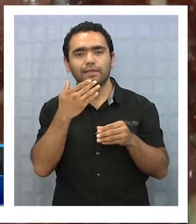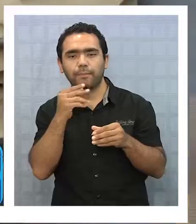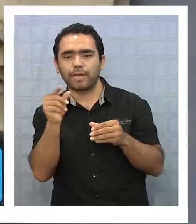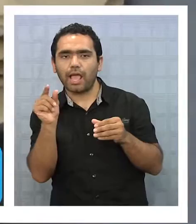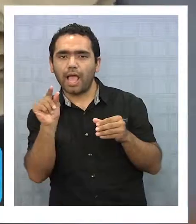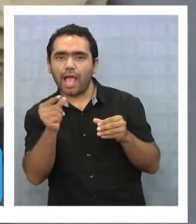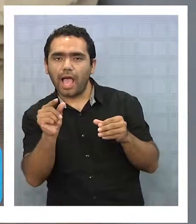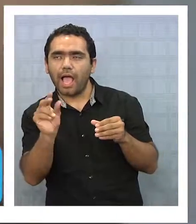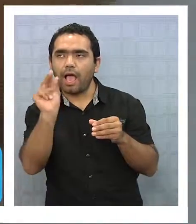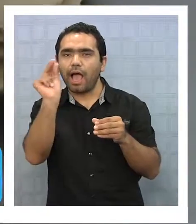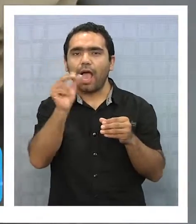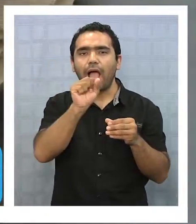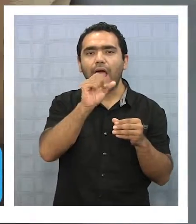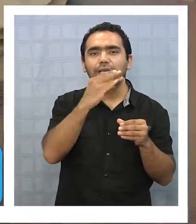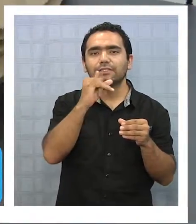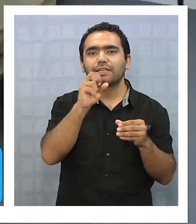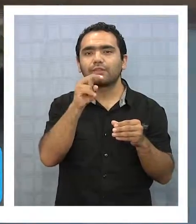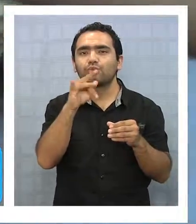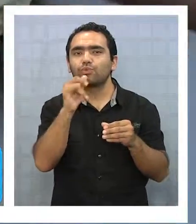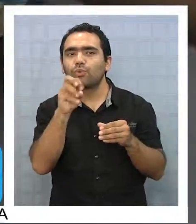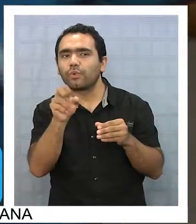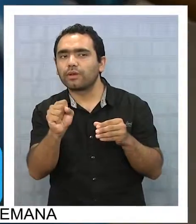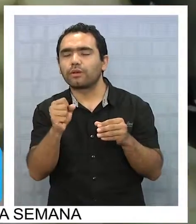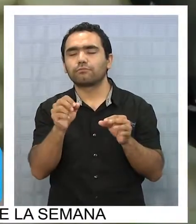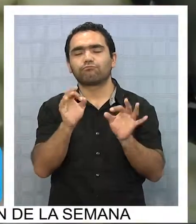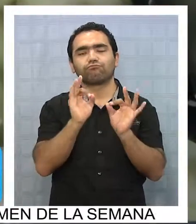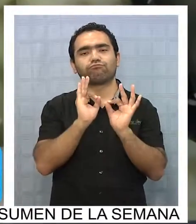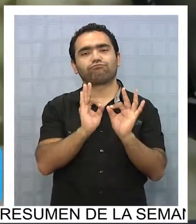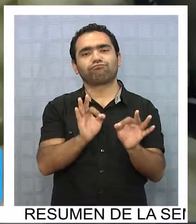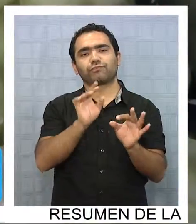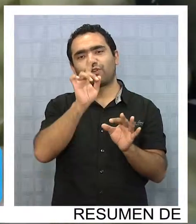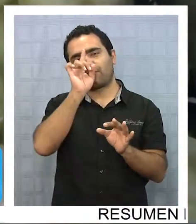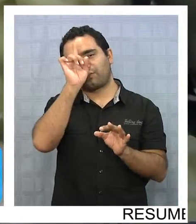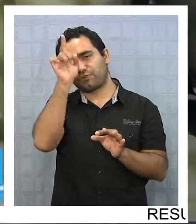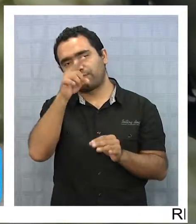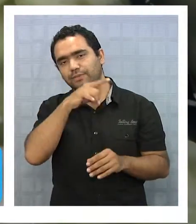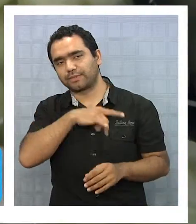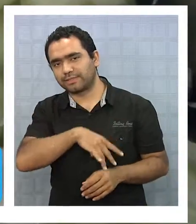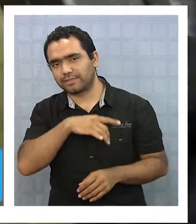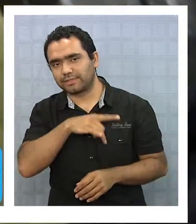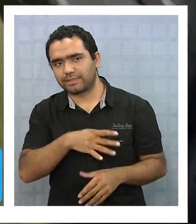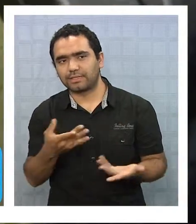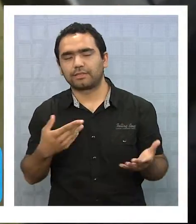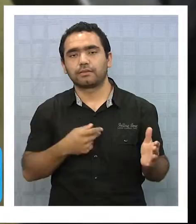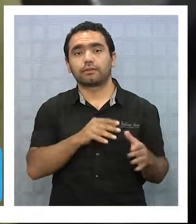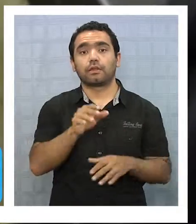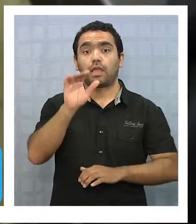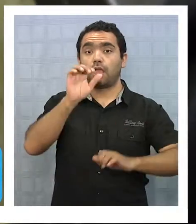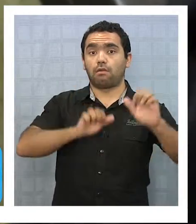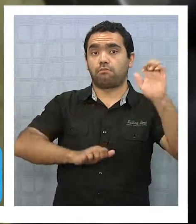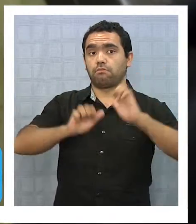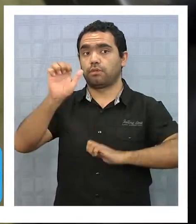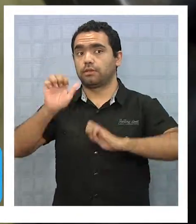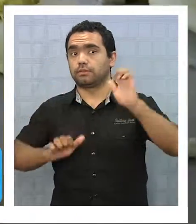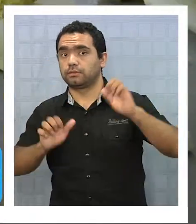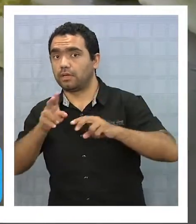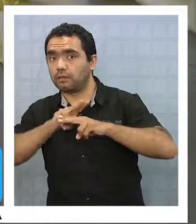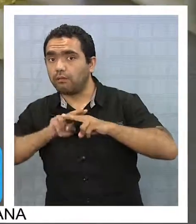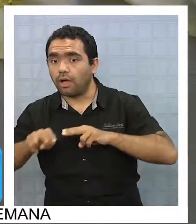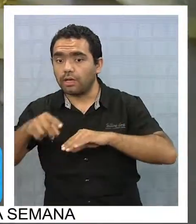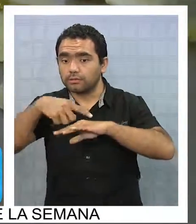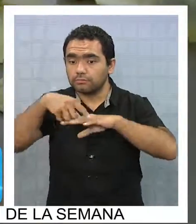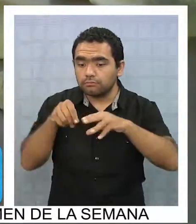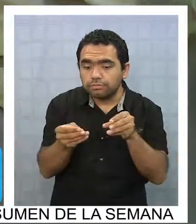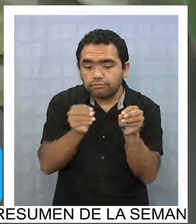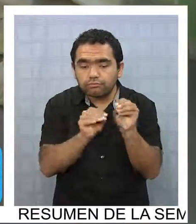aceitunas de azapa, son algunas de las características que debe tener esta tradicional comida chilena. Los empresarios que se dedican